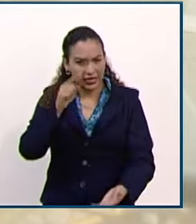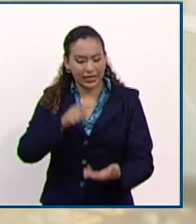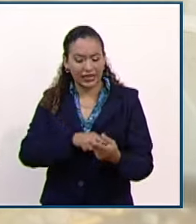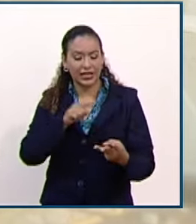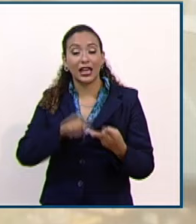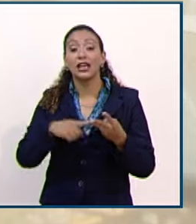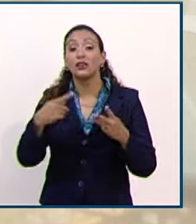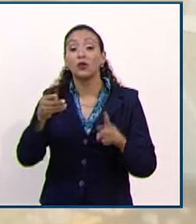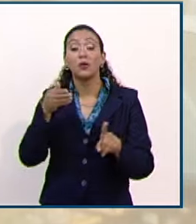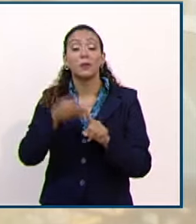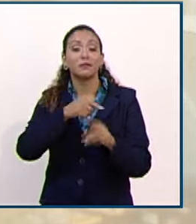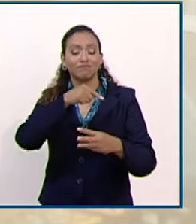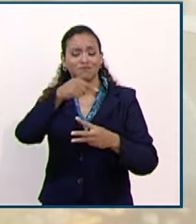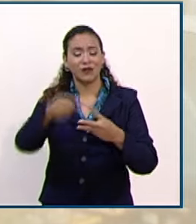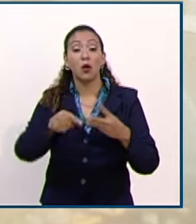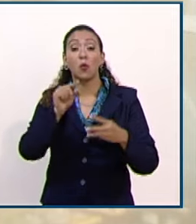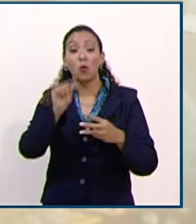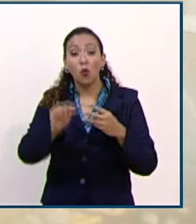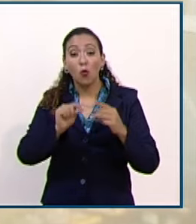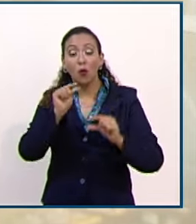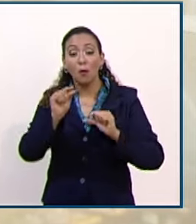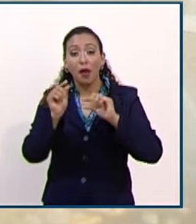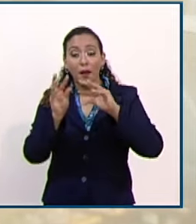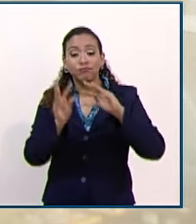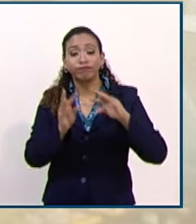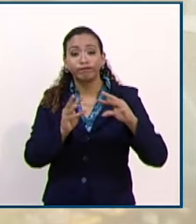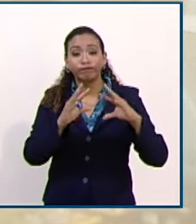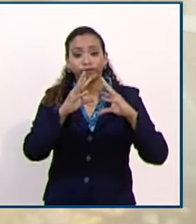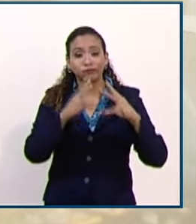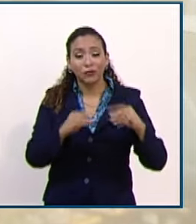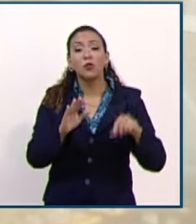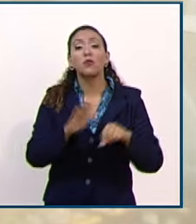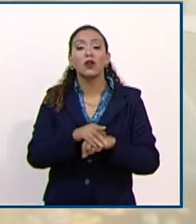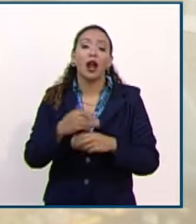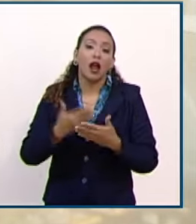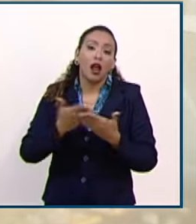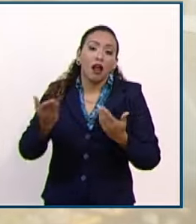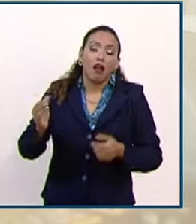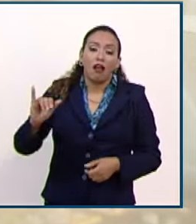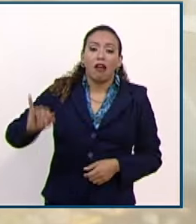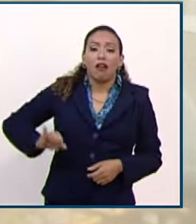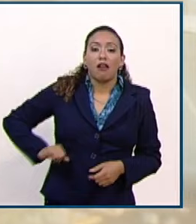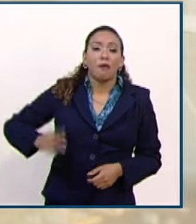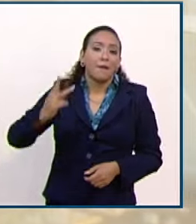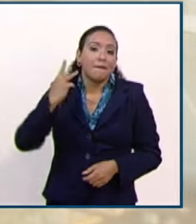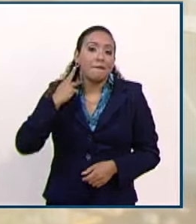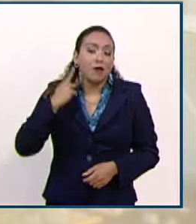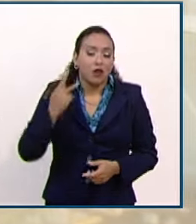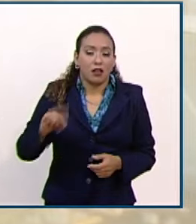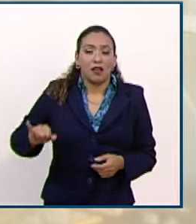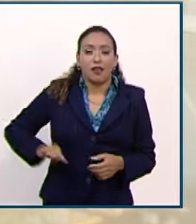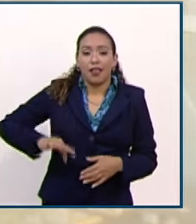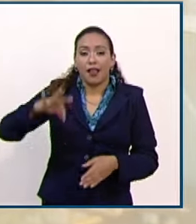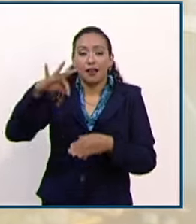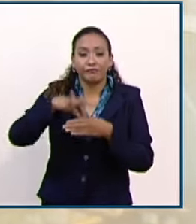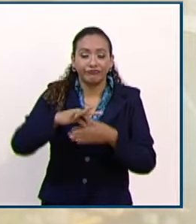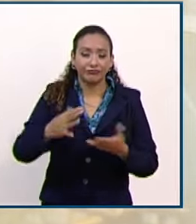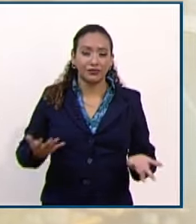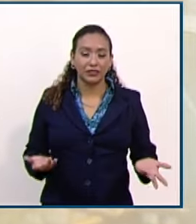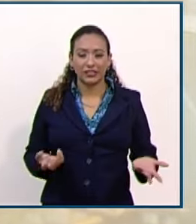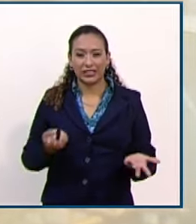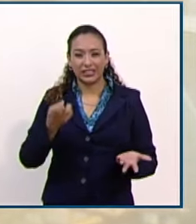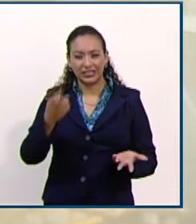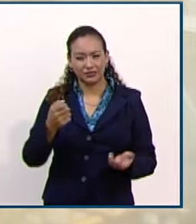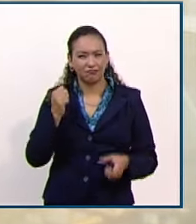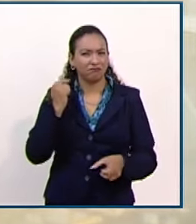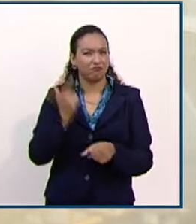se irá desplazando básicamente por los intereses electorales, los intereses políticos. Me parece que ahí está una